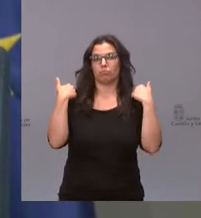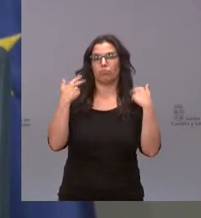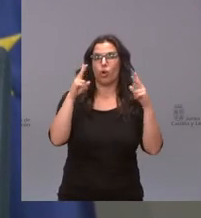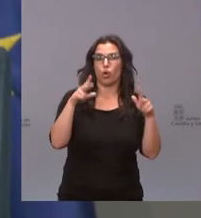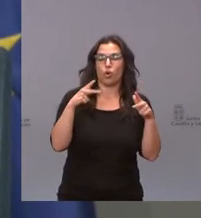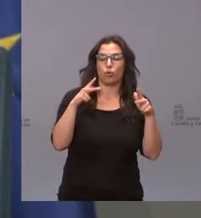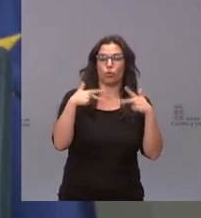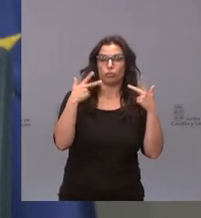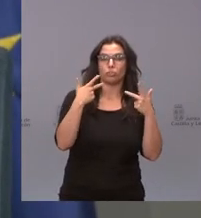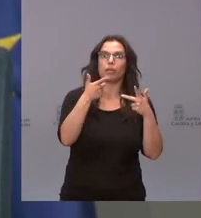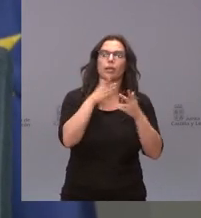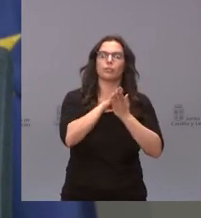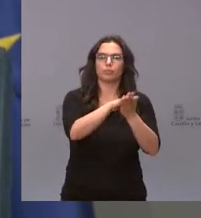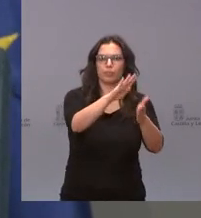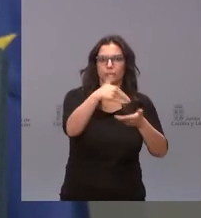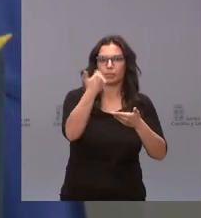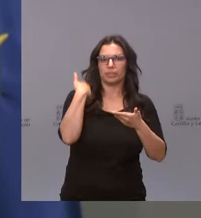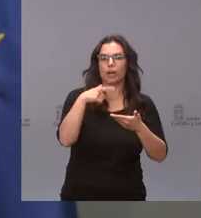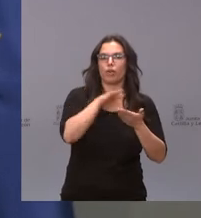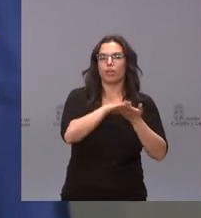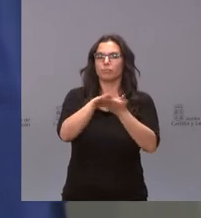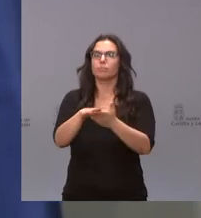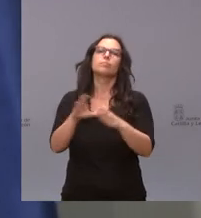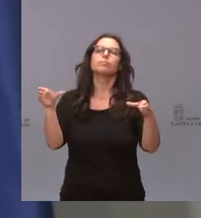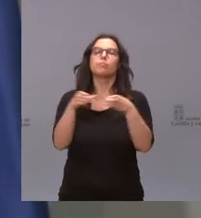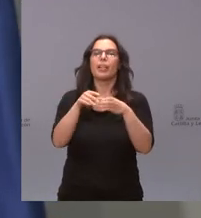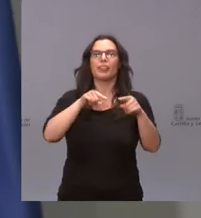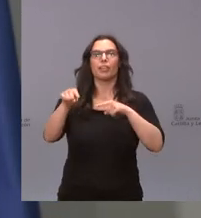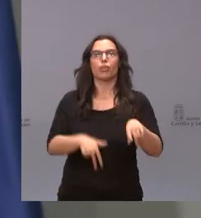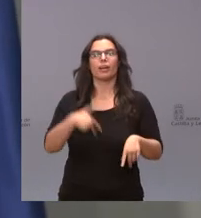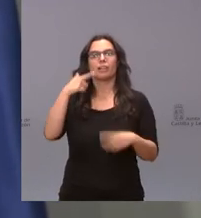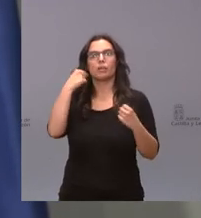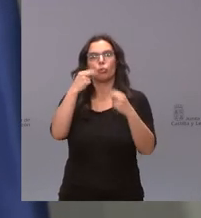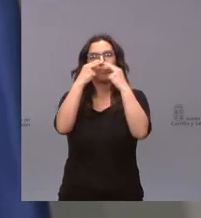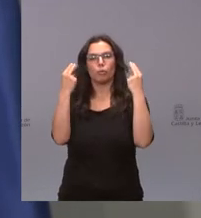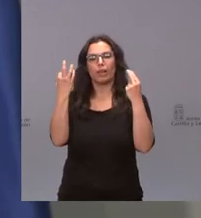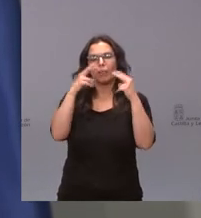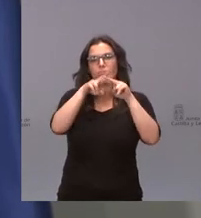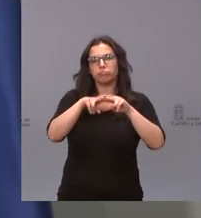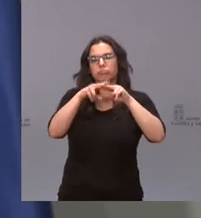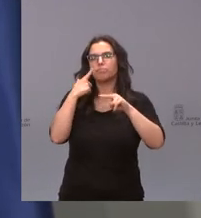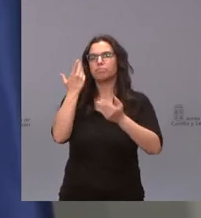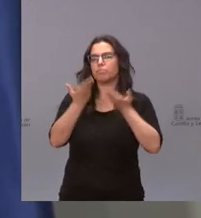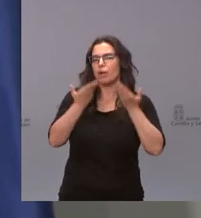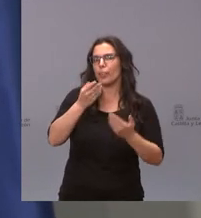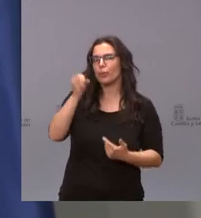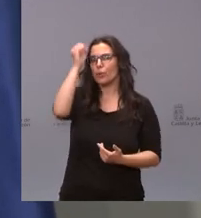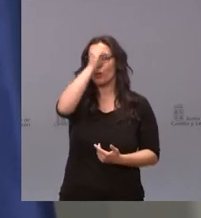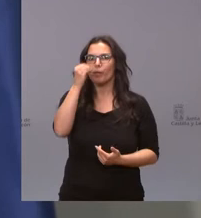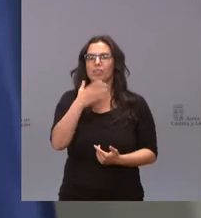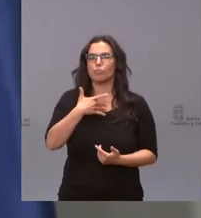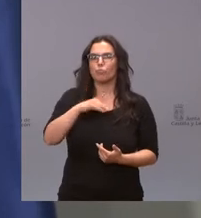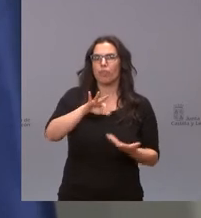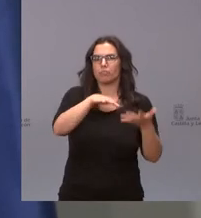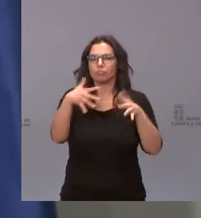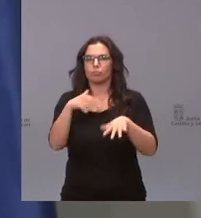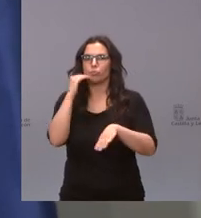la dirección general de salud pública quien tenga que hacer una primera evaluación sobre la posibilidad de implementar o